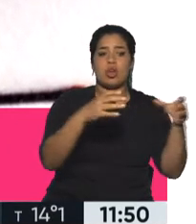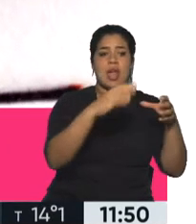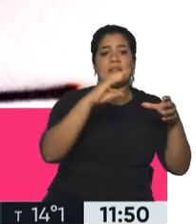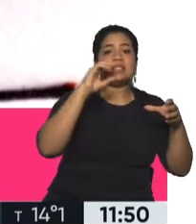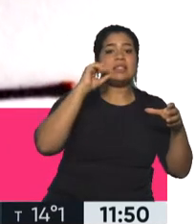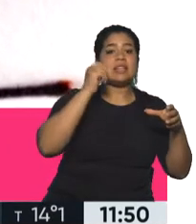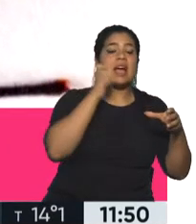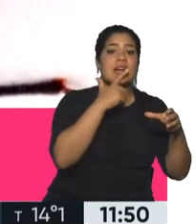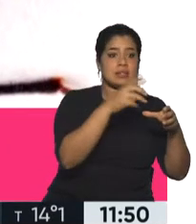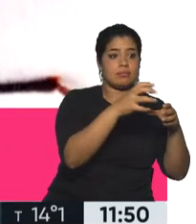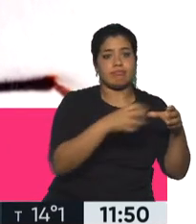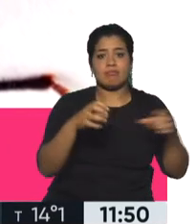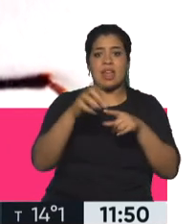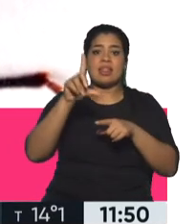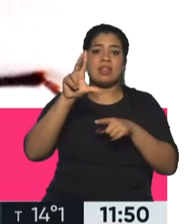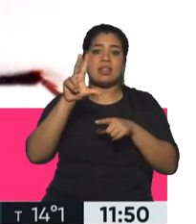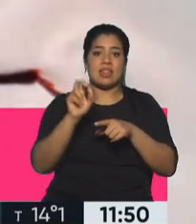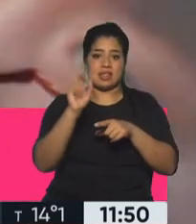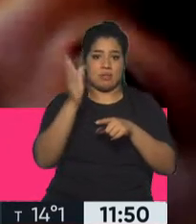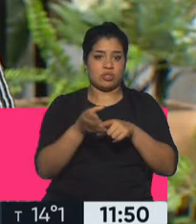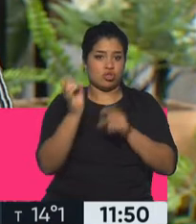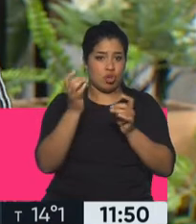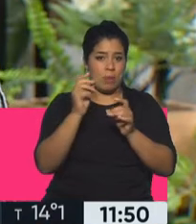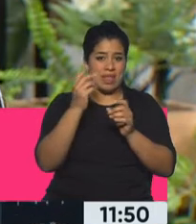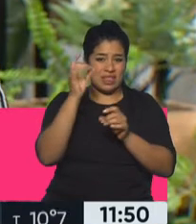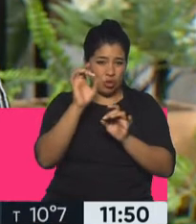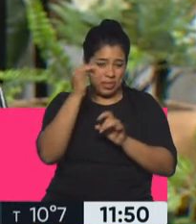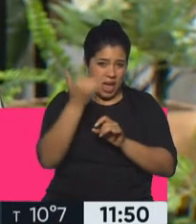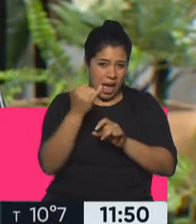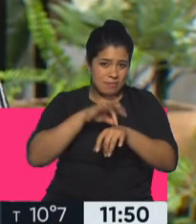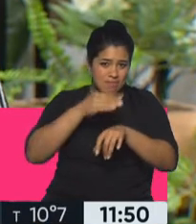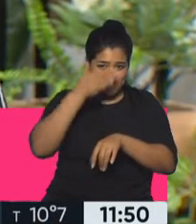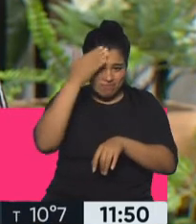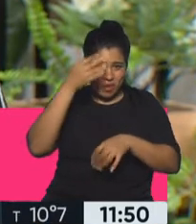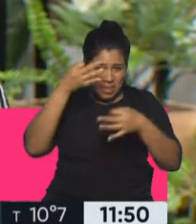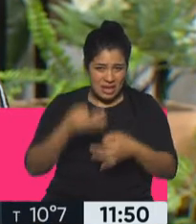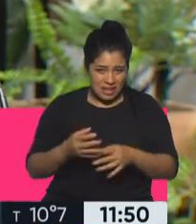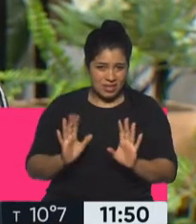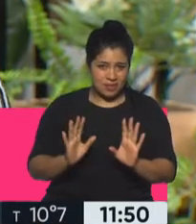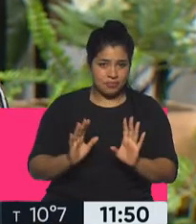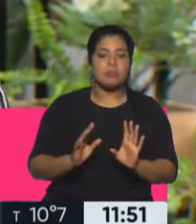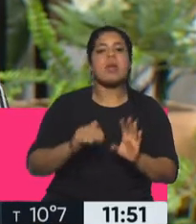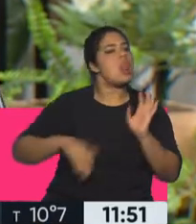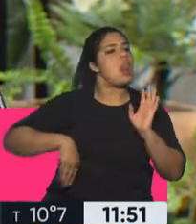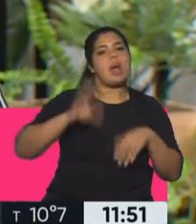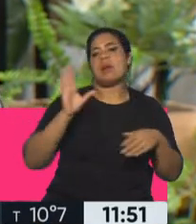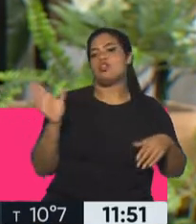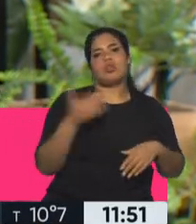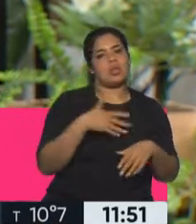chagas se van a enfermar. Sin embargo, la gran mayoría de estas personas, muchas de estas personas, van a sufrir discriminación laboral,